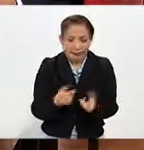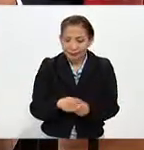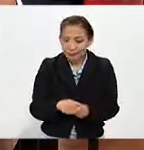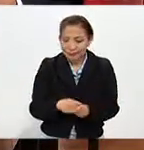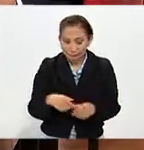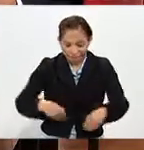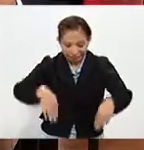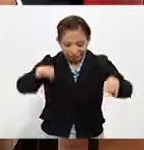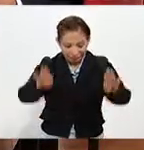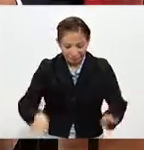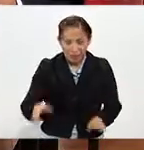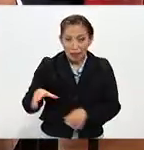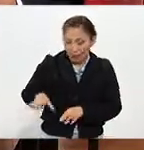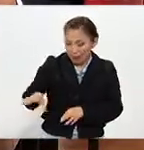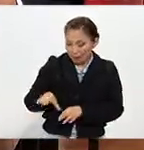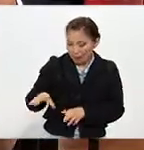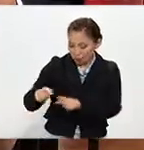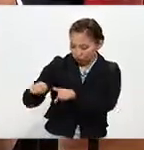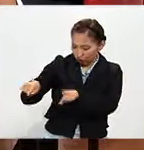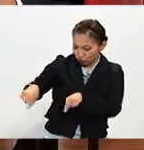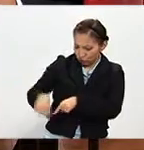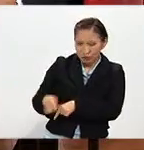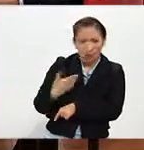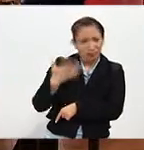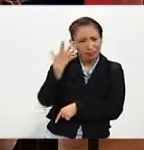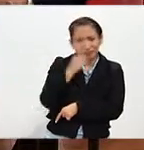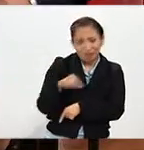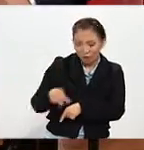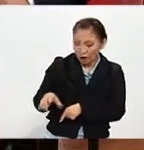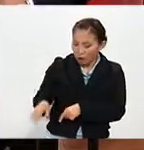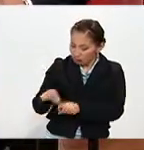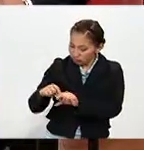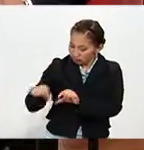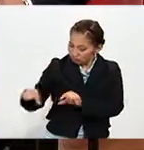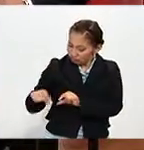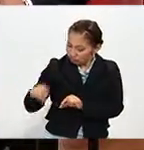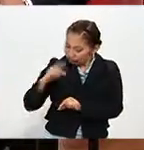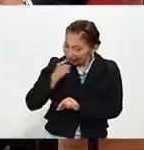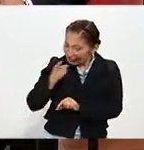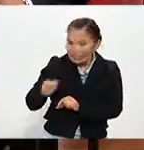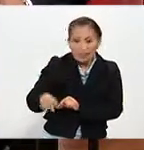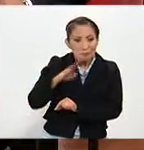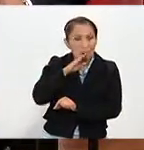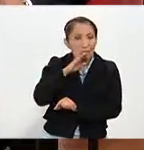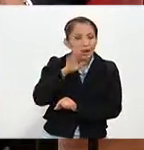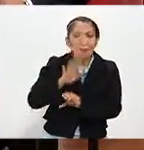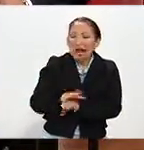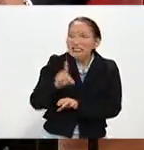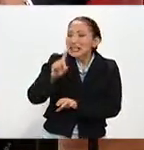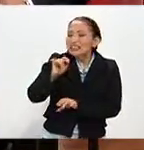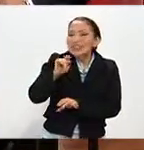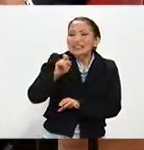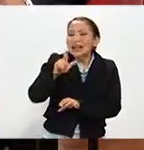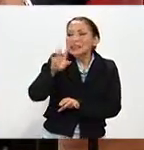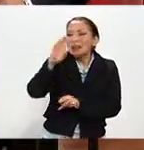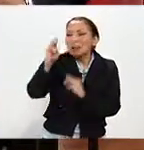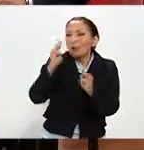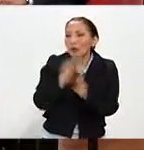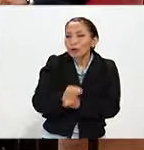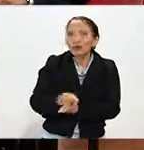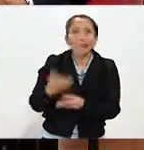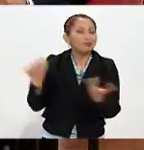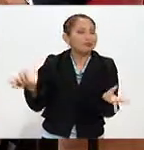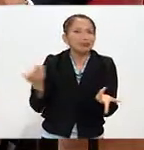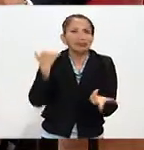un tapetito para el mouse. Son súper originales con un mensaje como para la mamá más digital del mundo, por ejemplo.